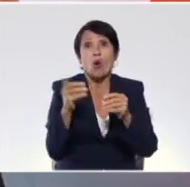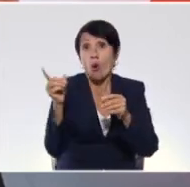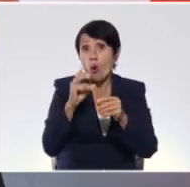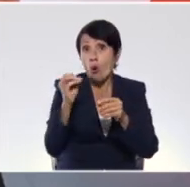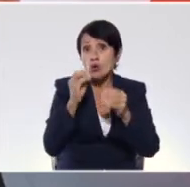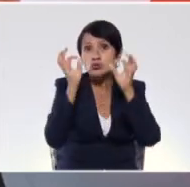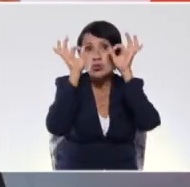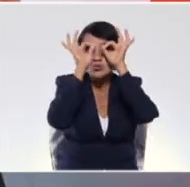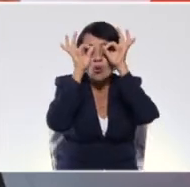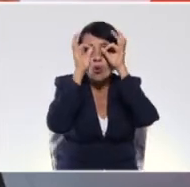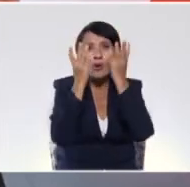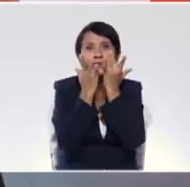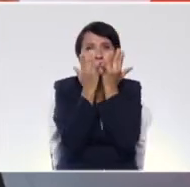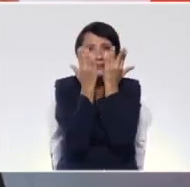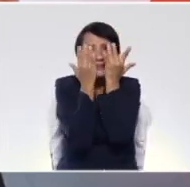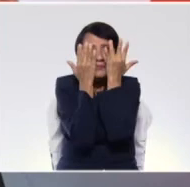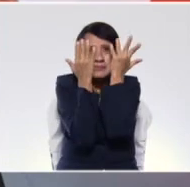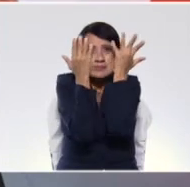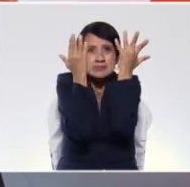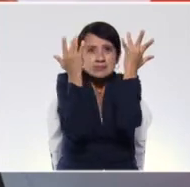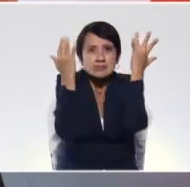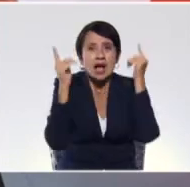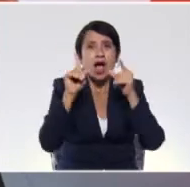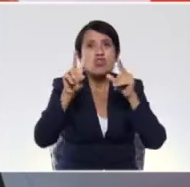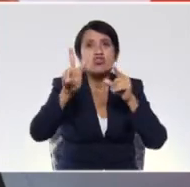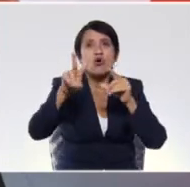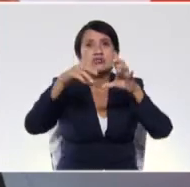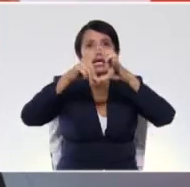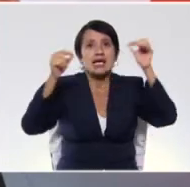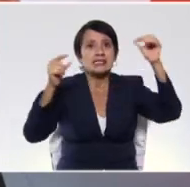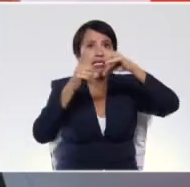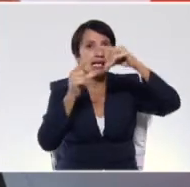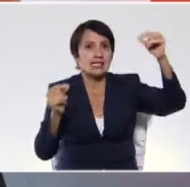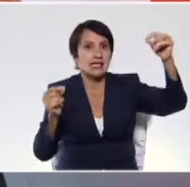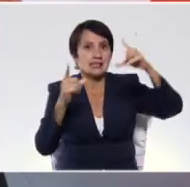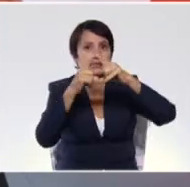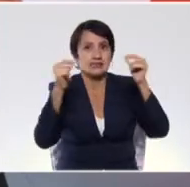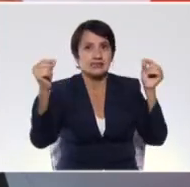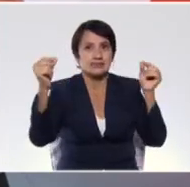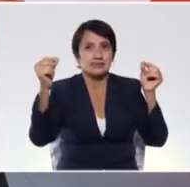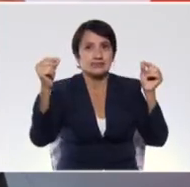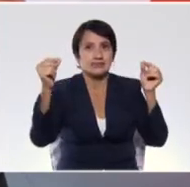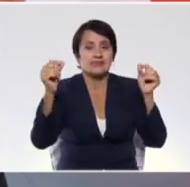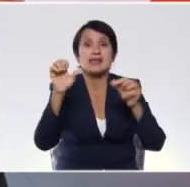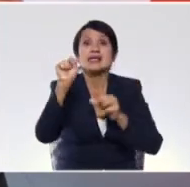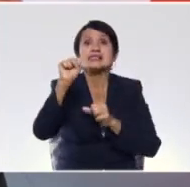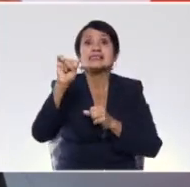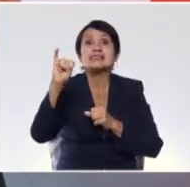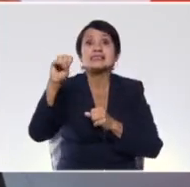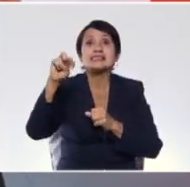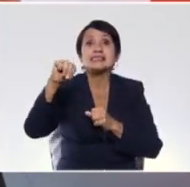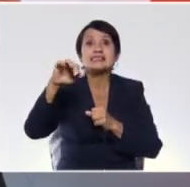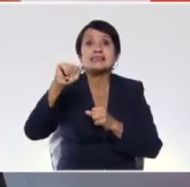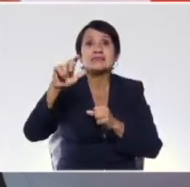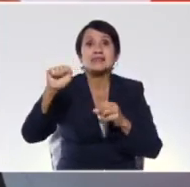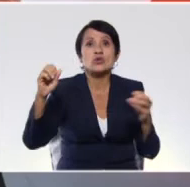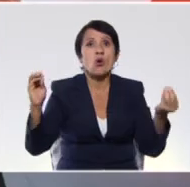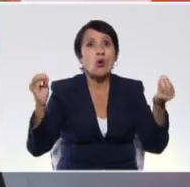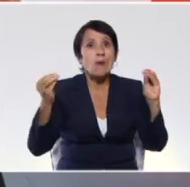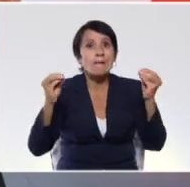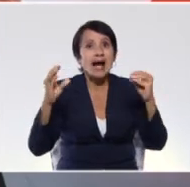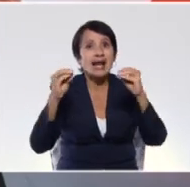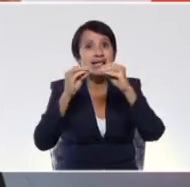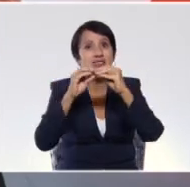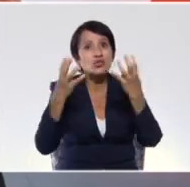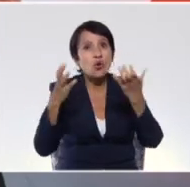sus ojos brillaban parecido a dos estrellas. ¿Ok? Todos esos son símil. Son símil, son comparaciones que se